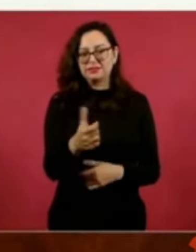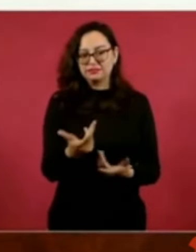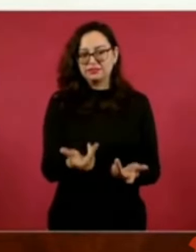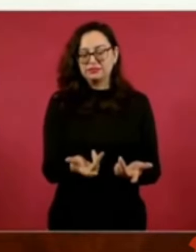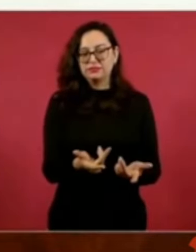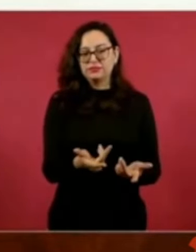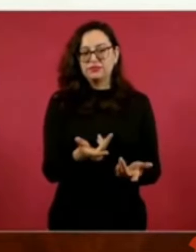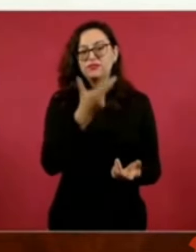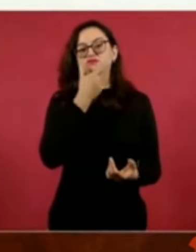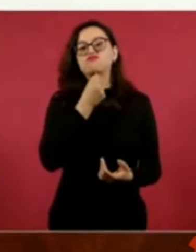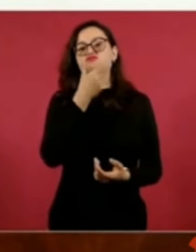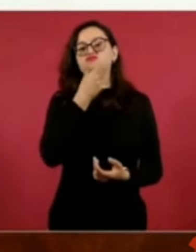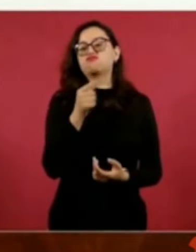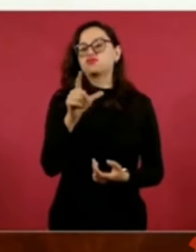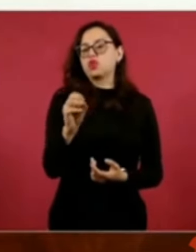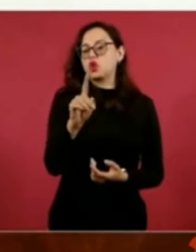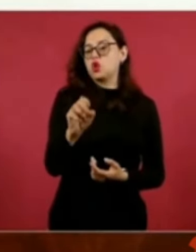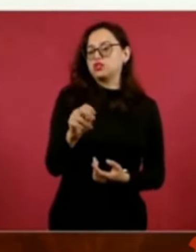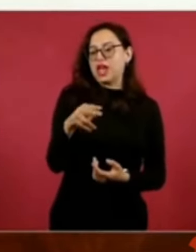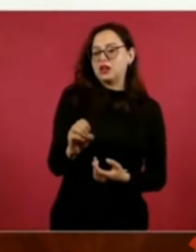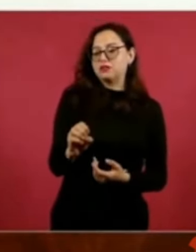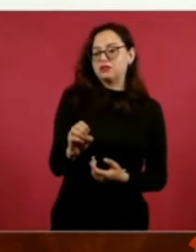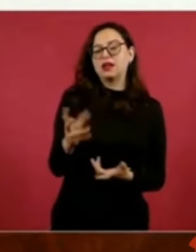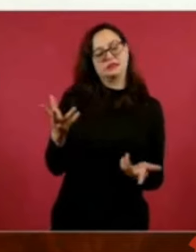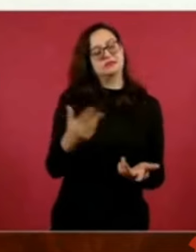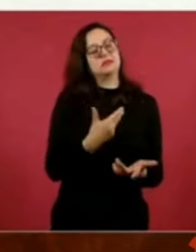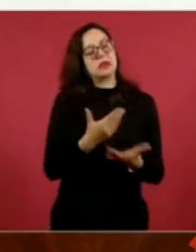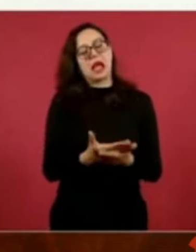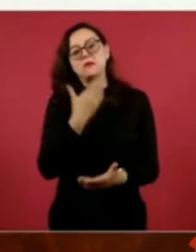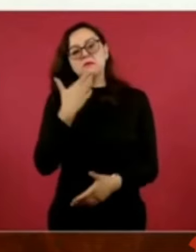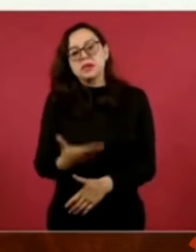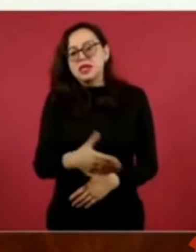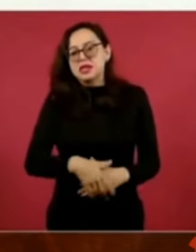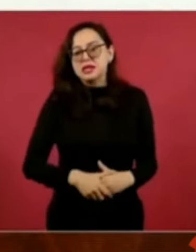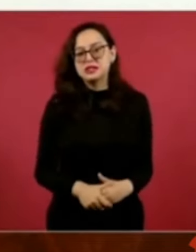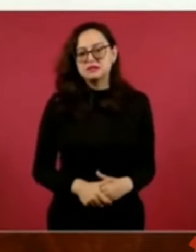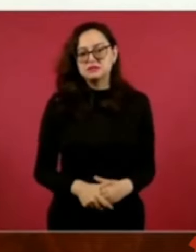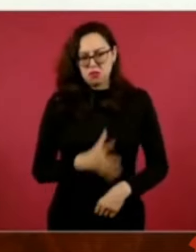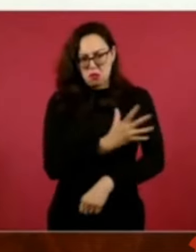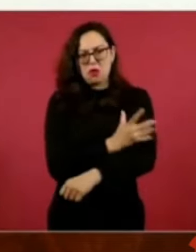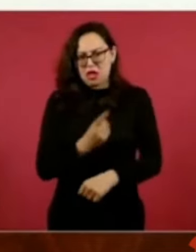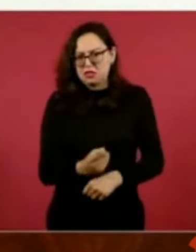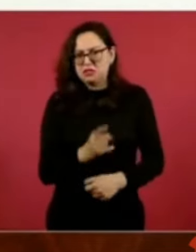Ese me cae bien porque ese, sincero.